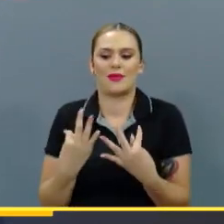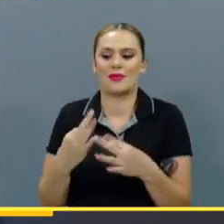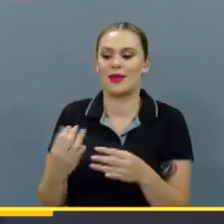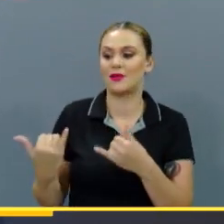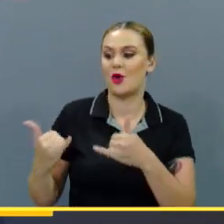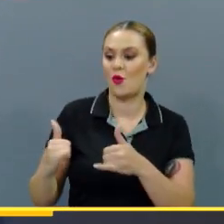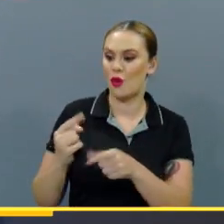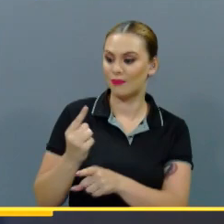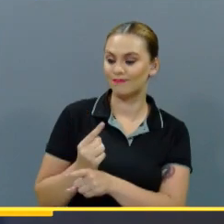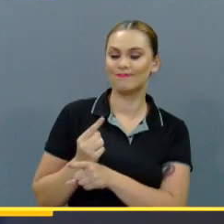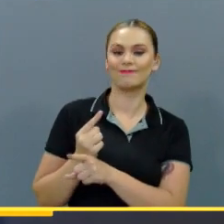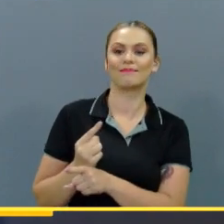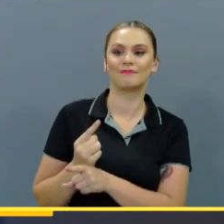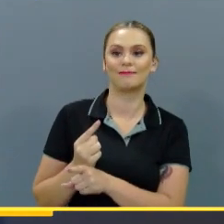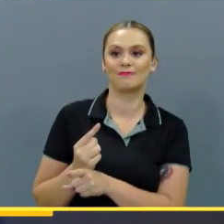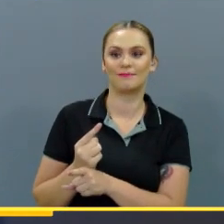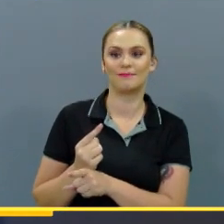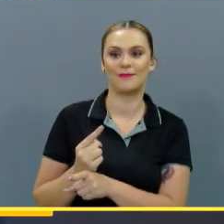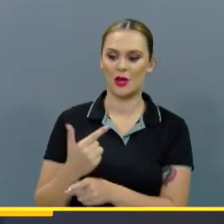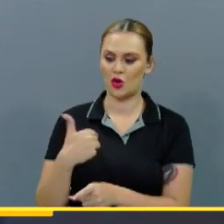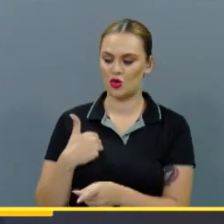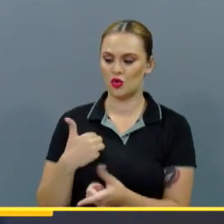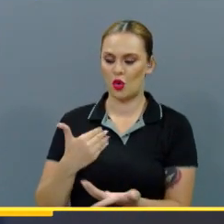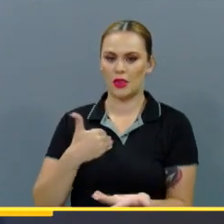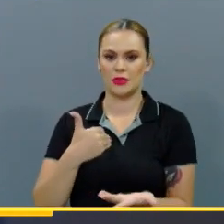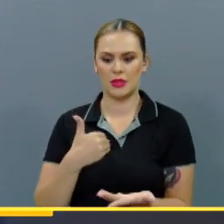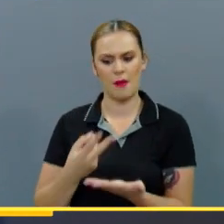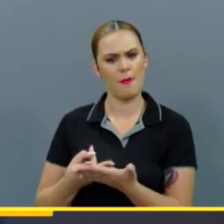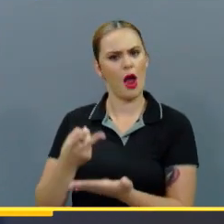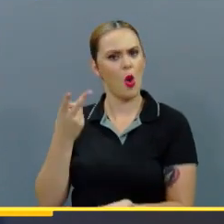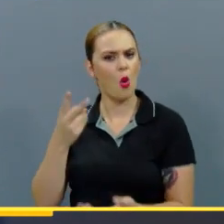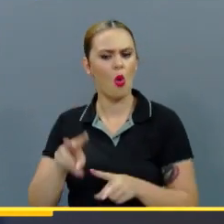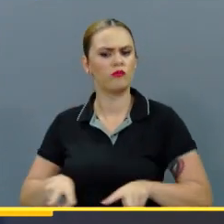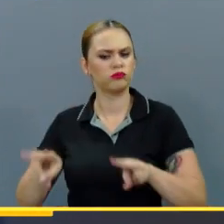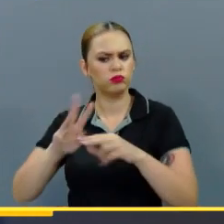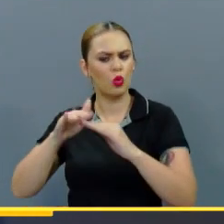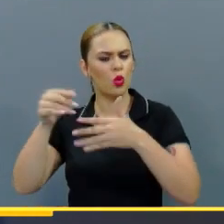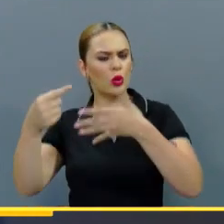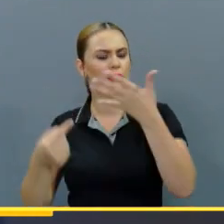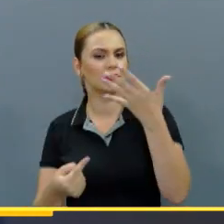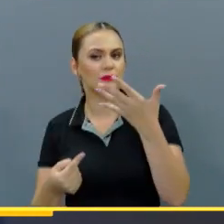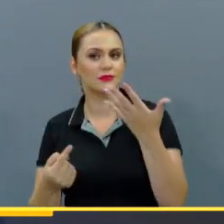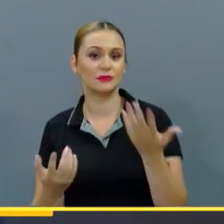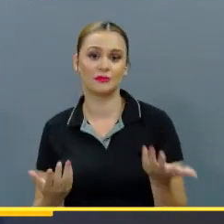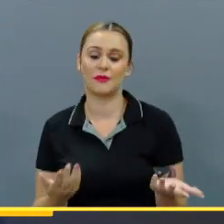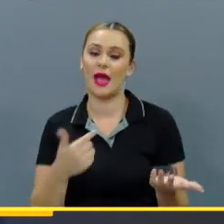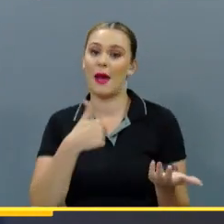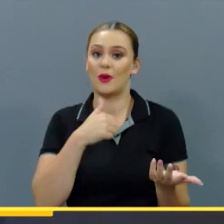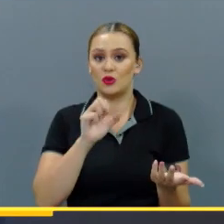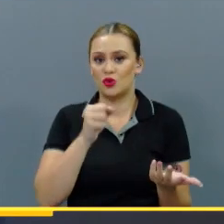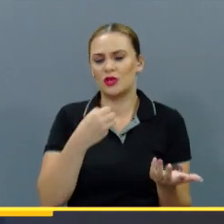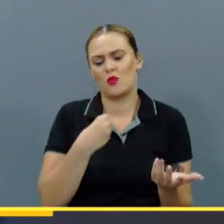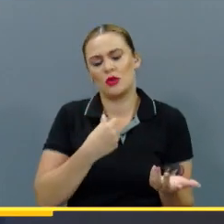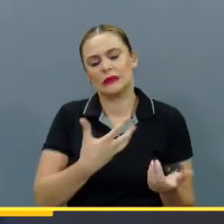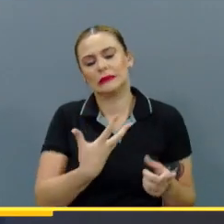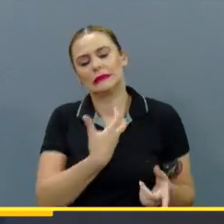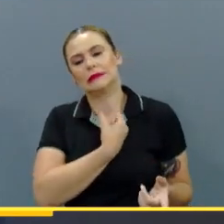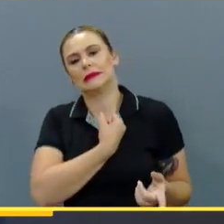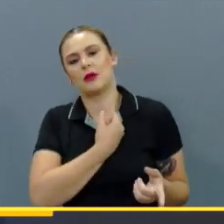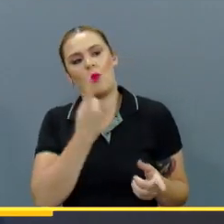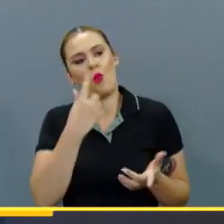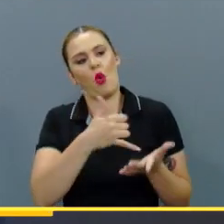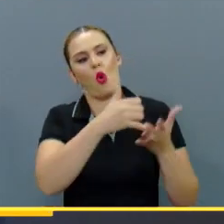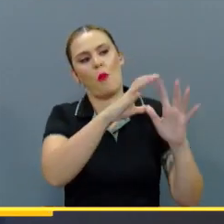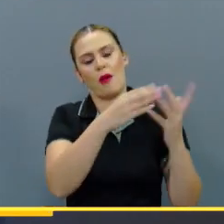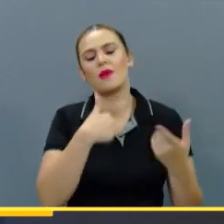jugar de correcto, y de que uno tiene valores y toda esta vaina, yo sí estaría muy lastimado por lo de la Copa